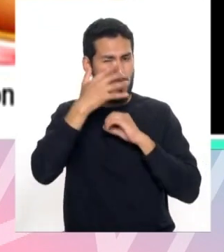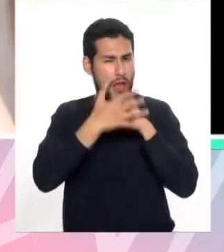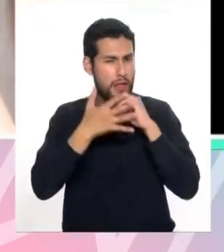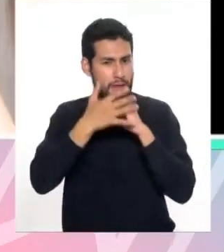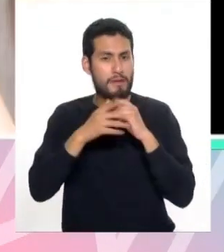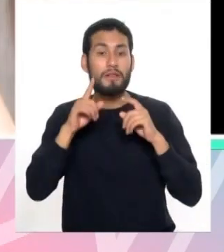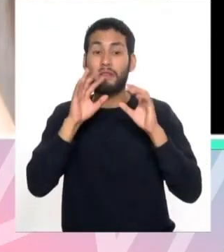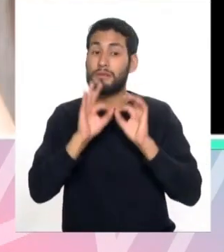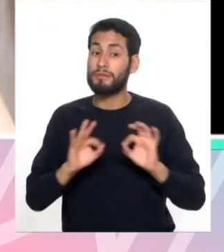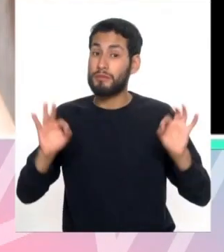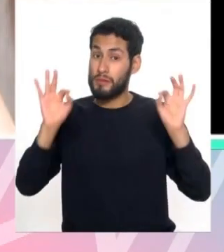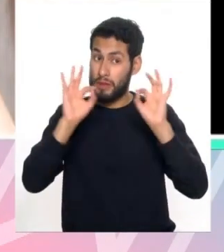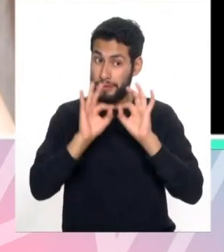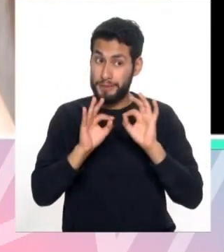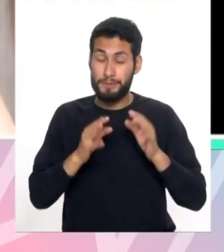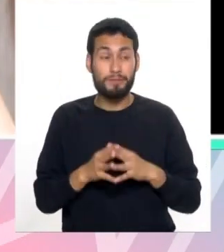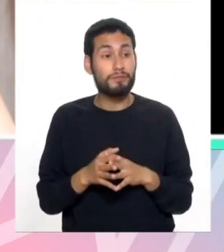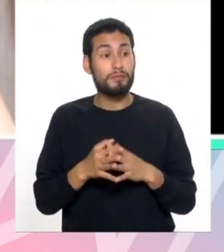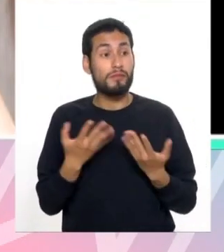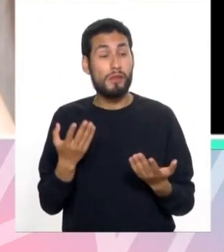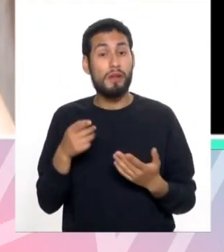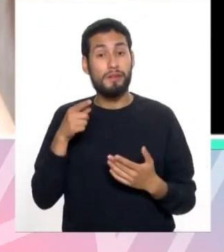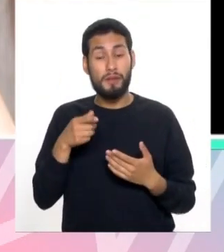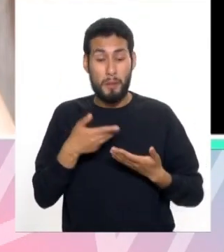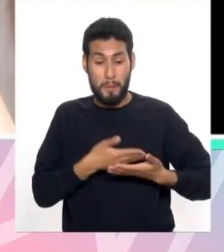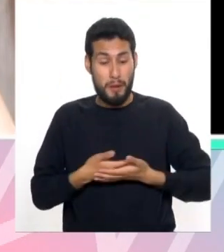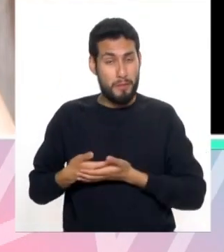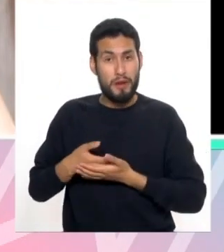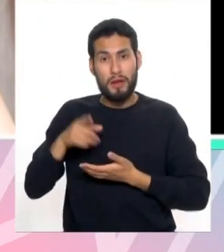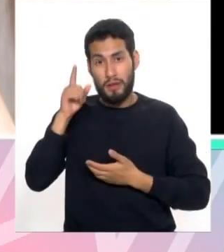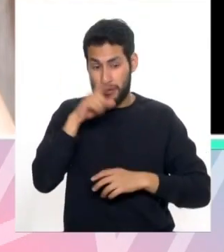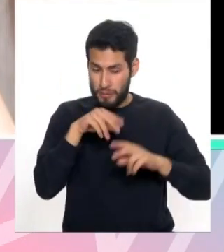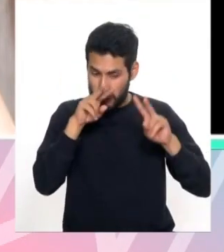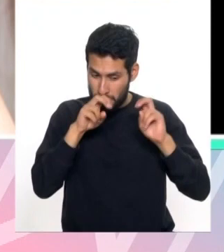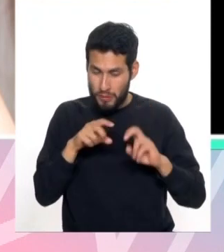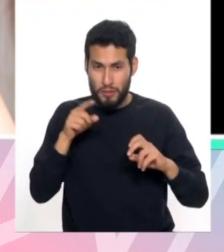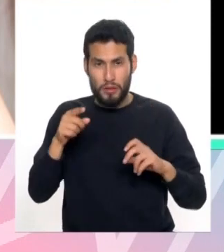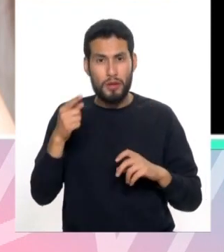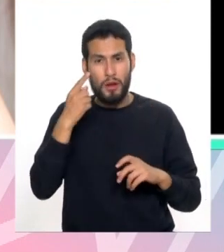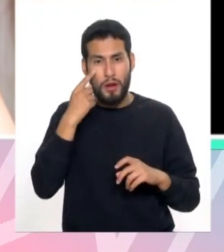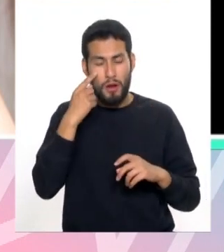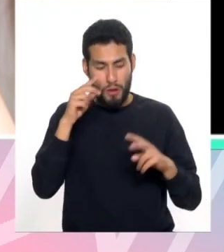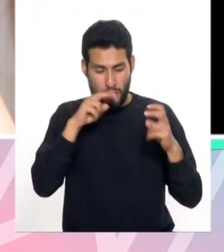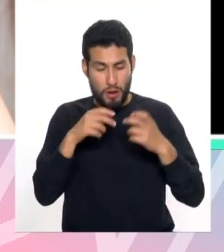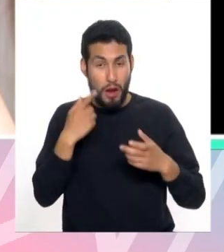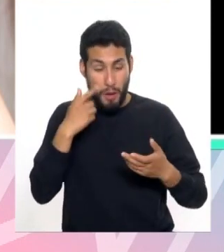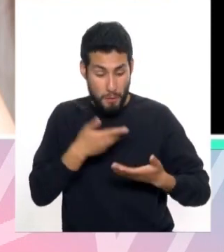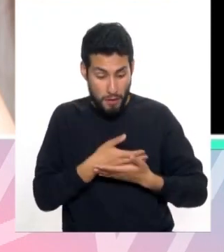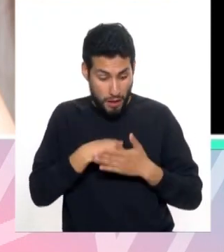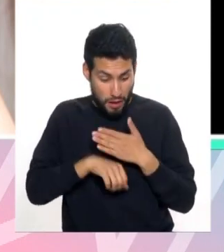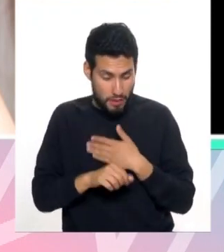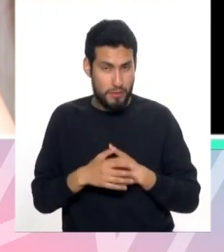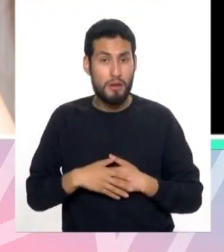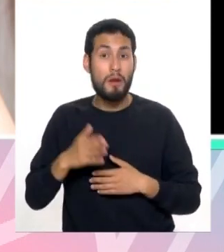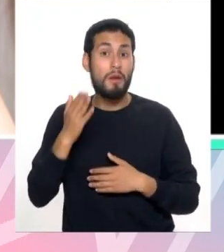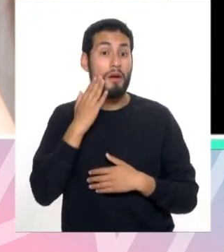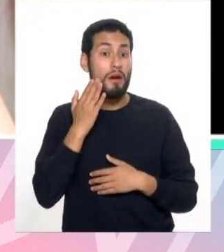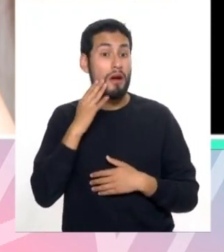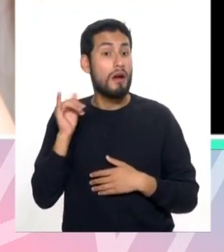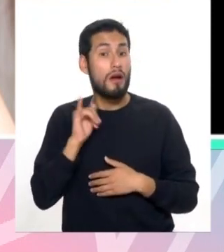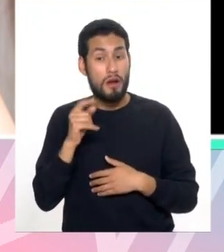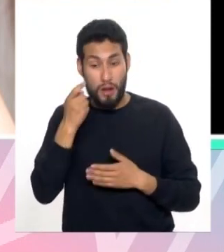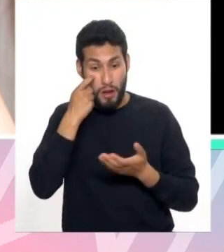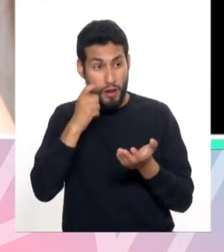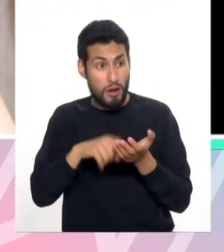importante que los bebés sean examinados por el neonatólogo al nacer. Una madre también se puede dar